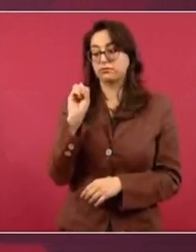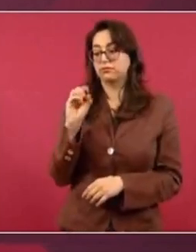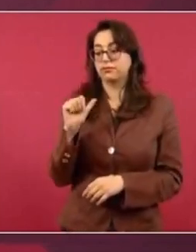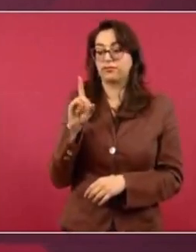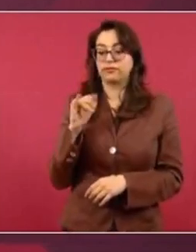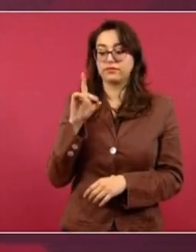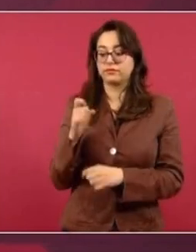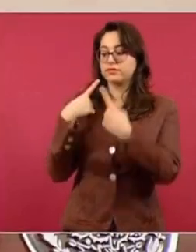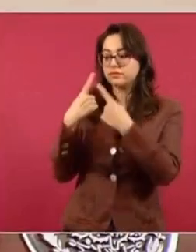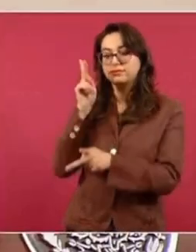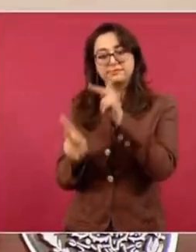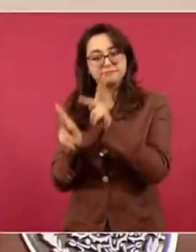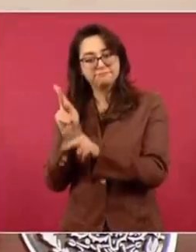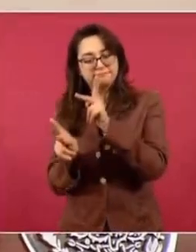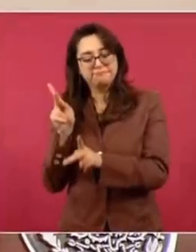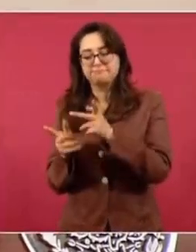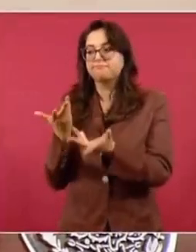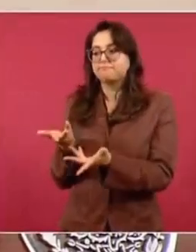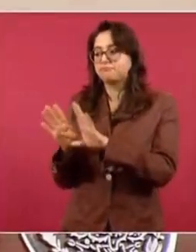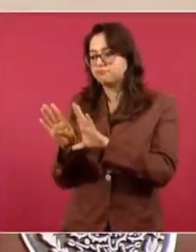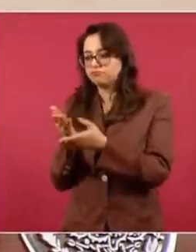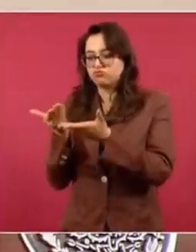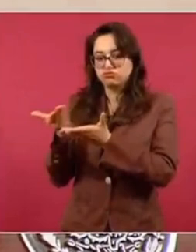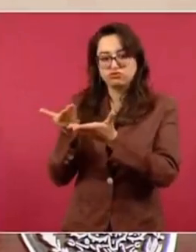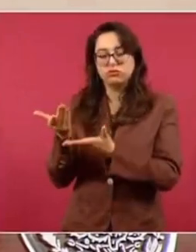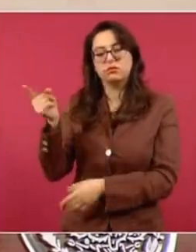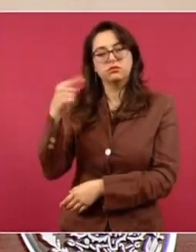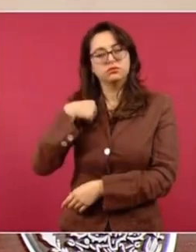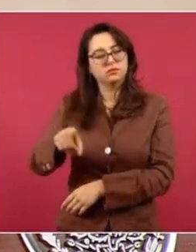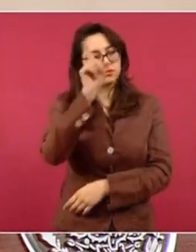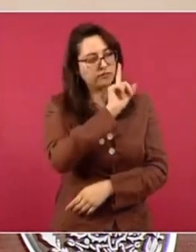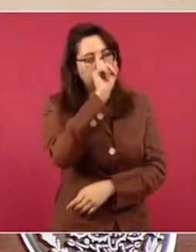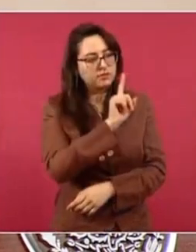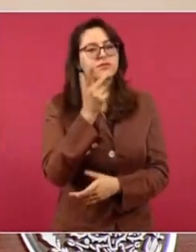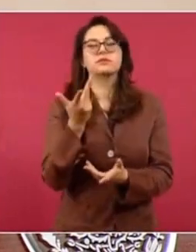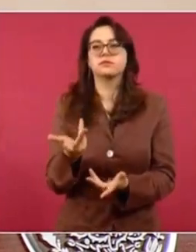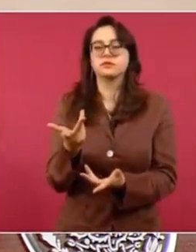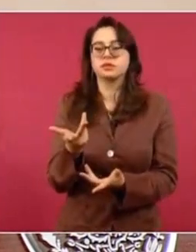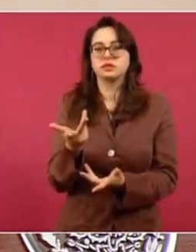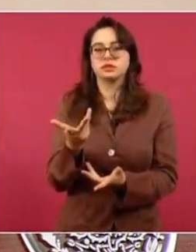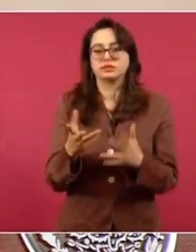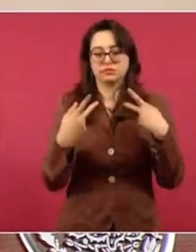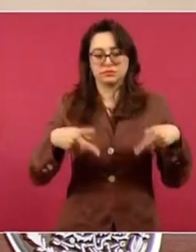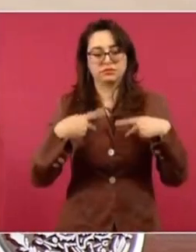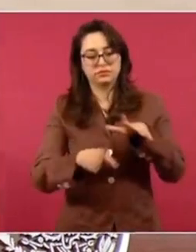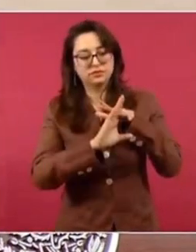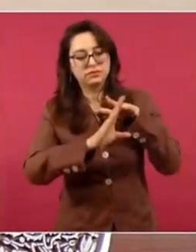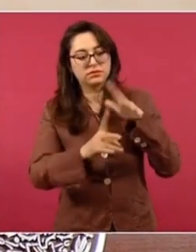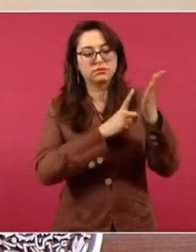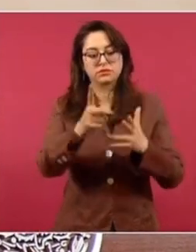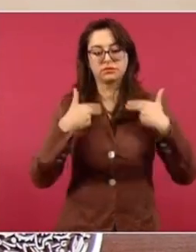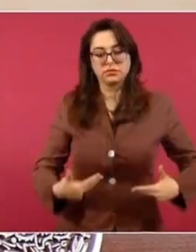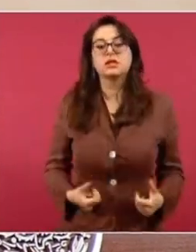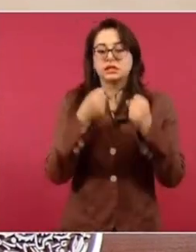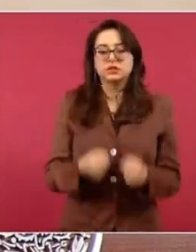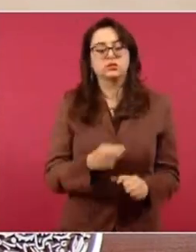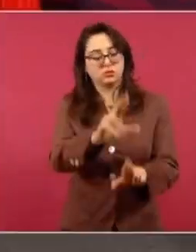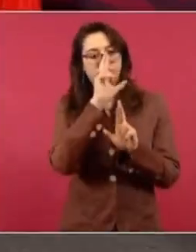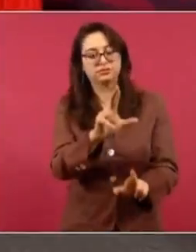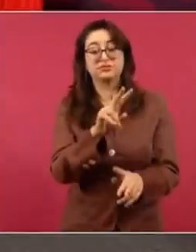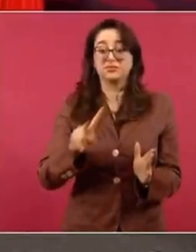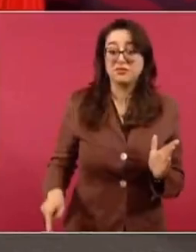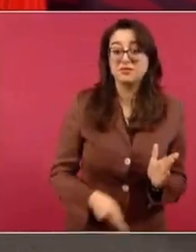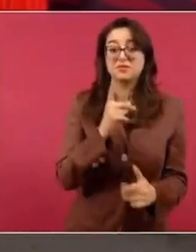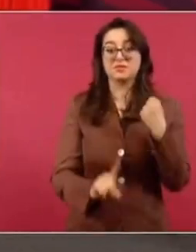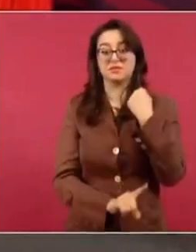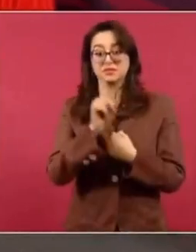qué debemos hacer para garantizar los derechos humanos, para que no se repitan